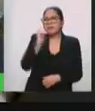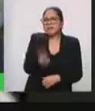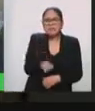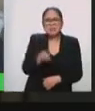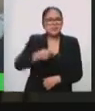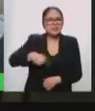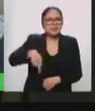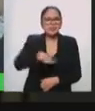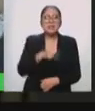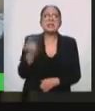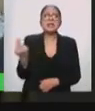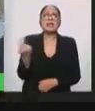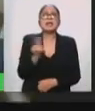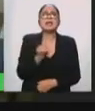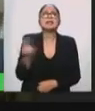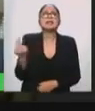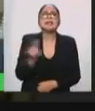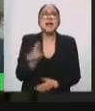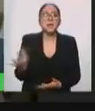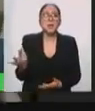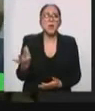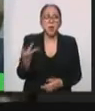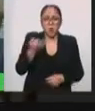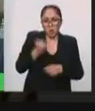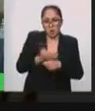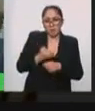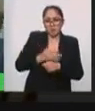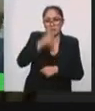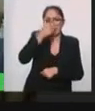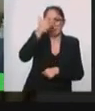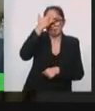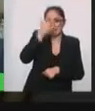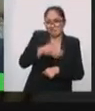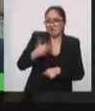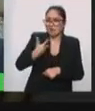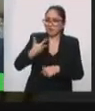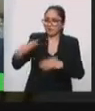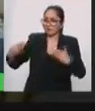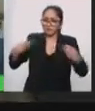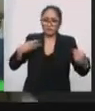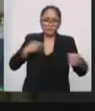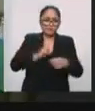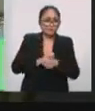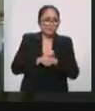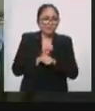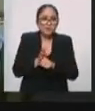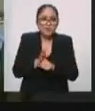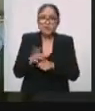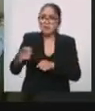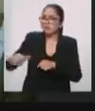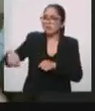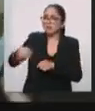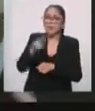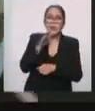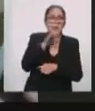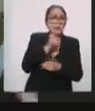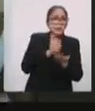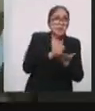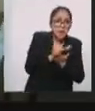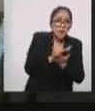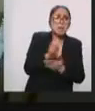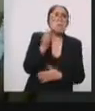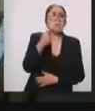necesitamos, pese a las circunstancias en las que nos encontramos, necesitamos seguir juntos, necesitamos seguir